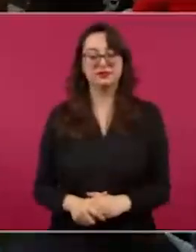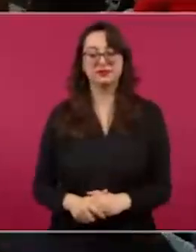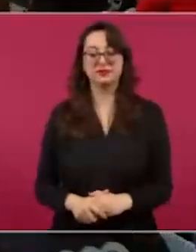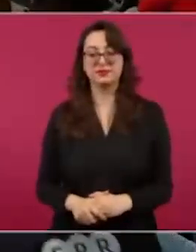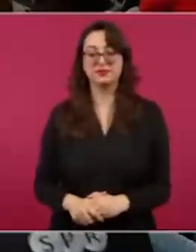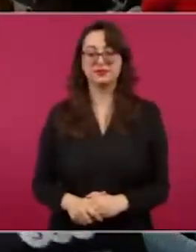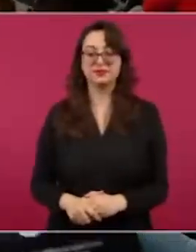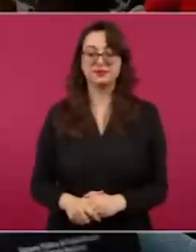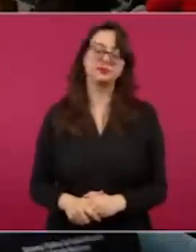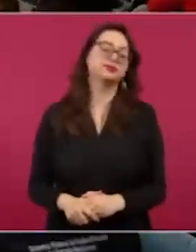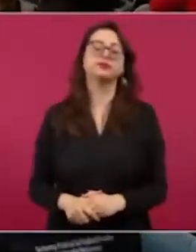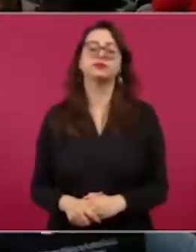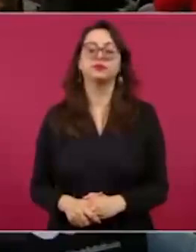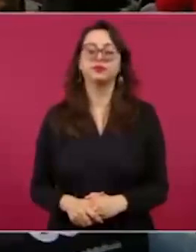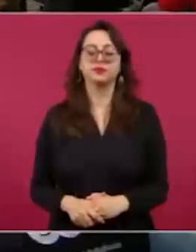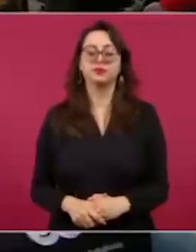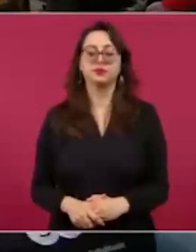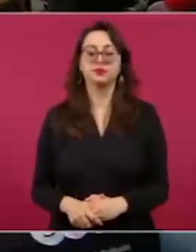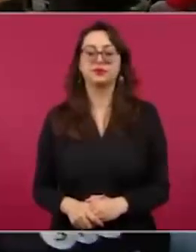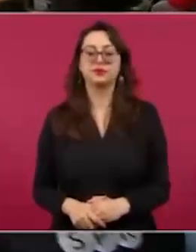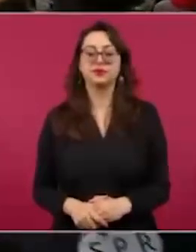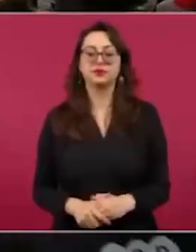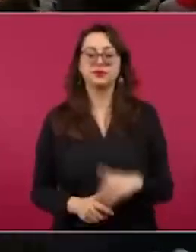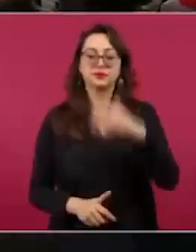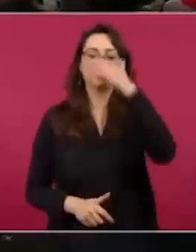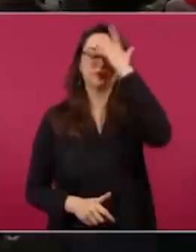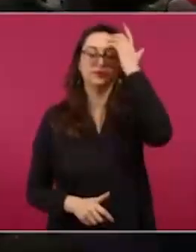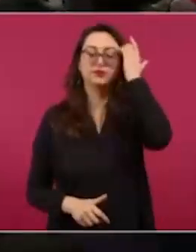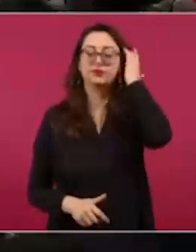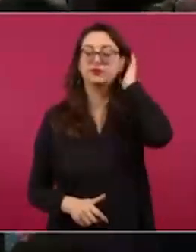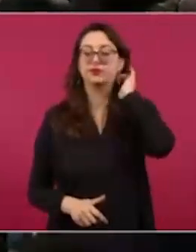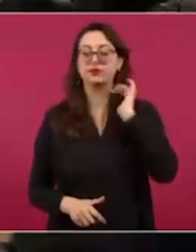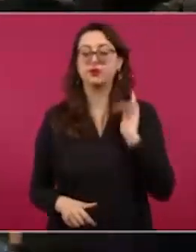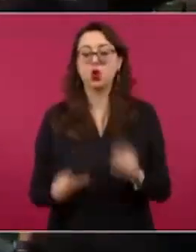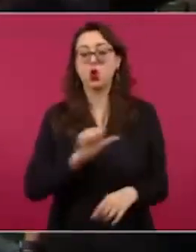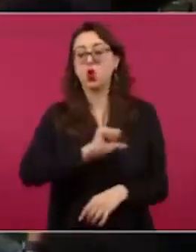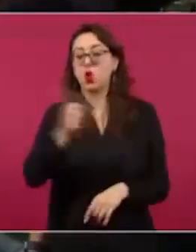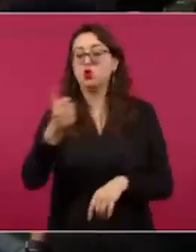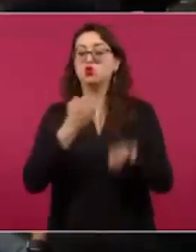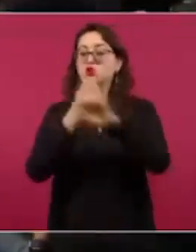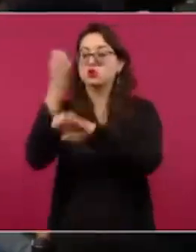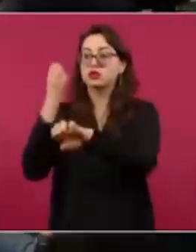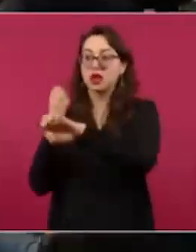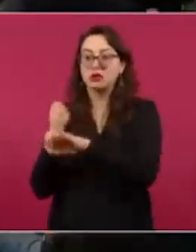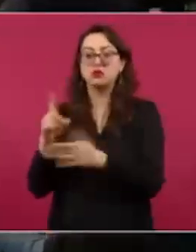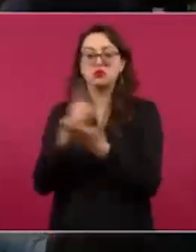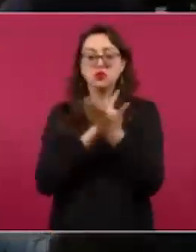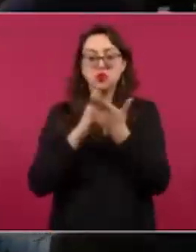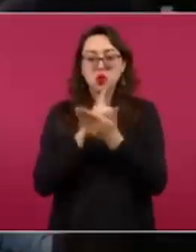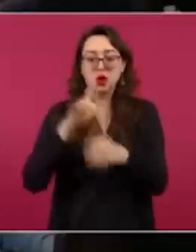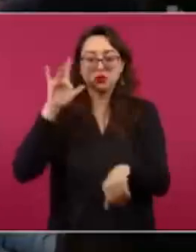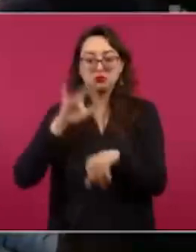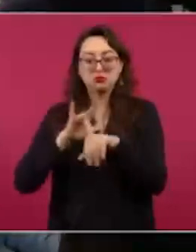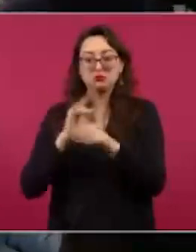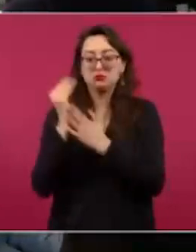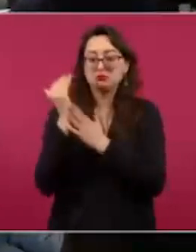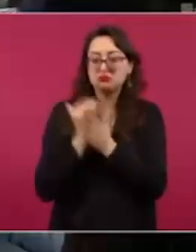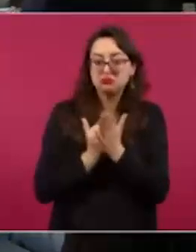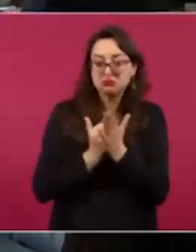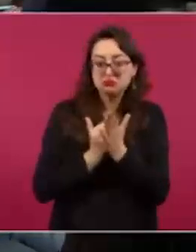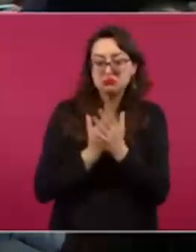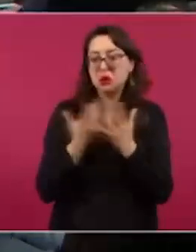Donde hay menos consumo, hay menos homicidios. El caso de Guanajuato